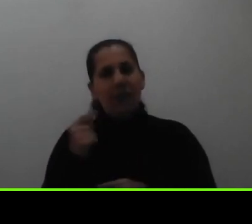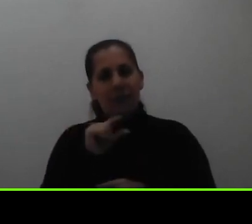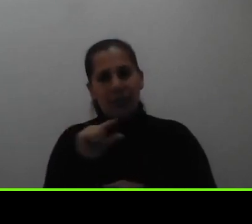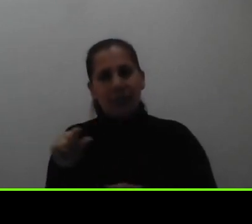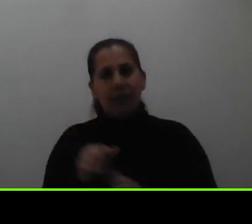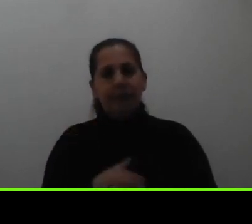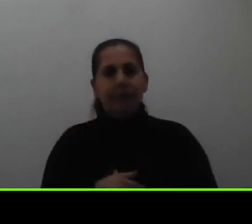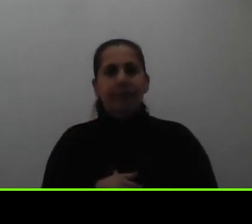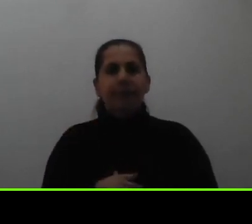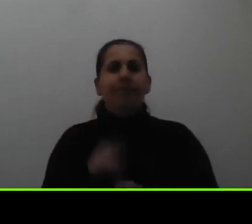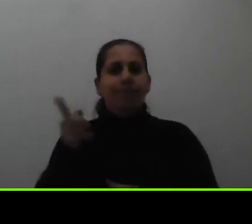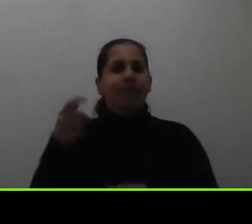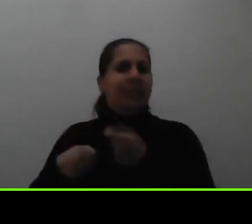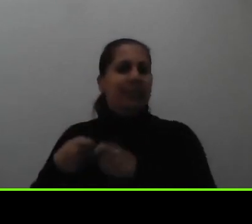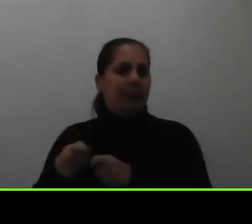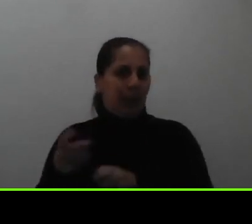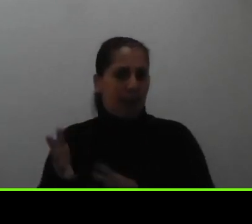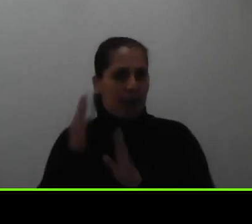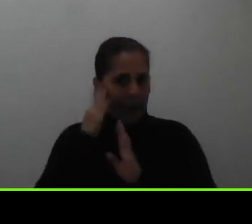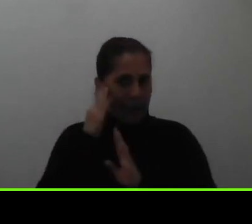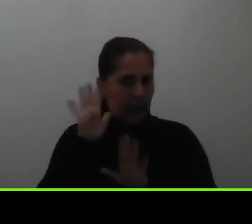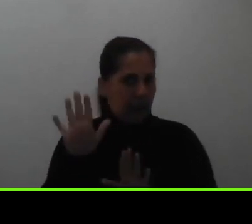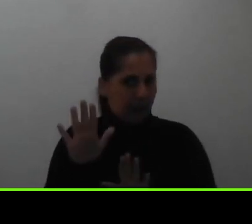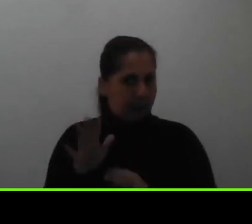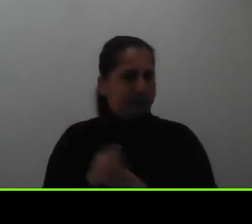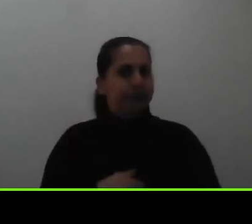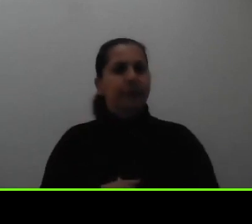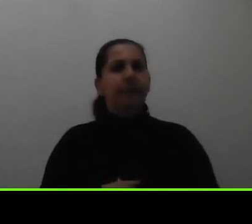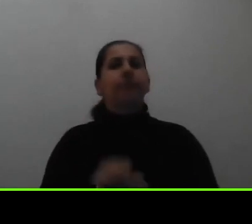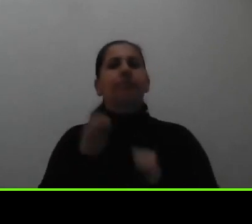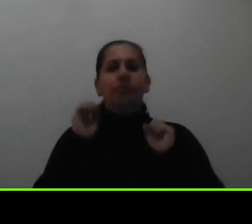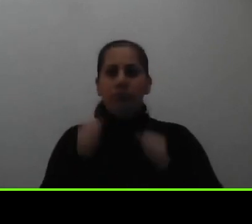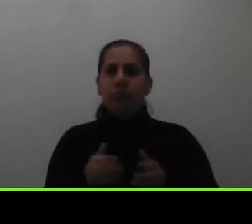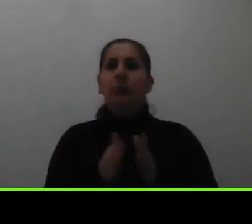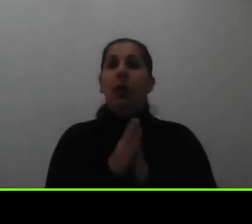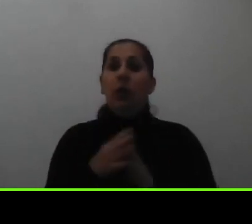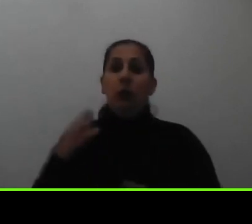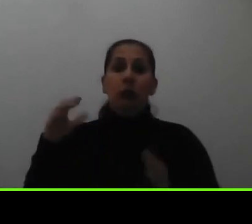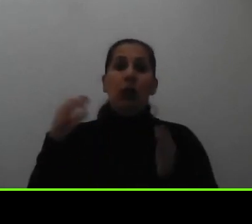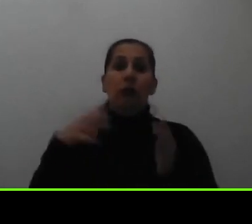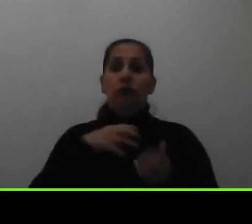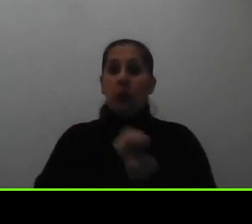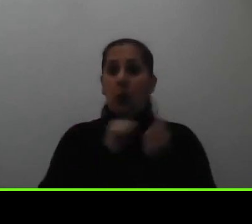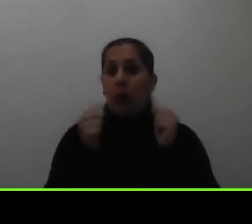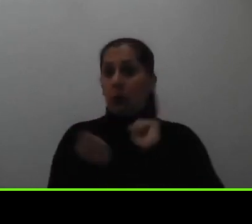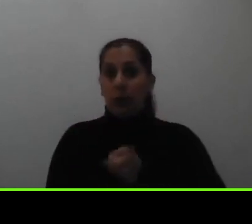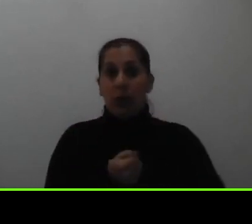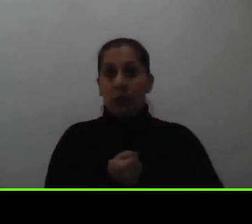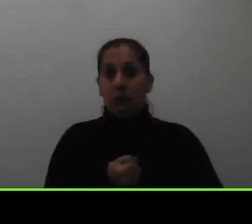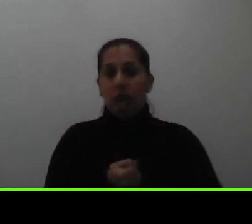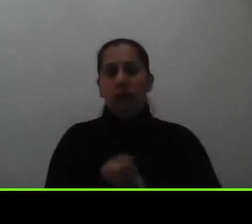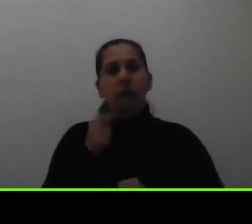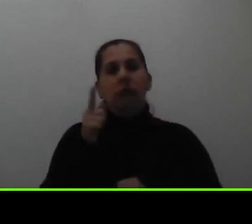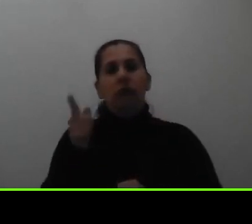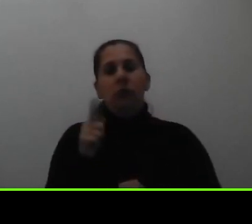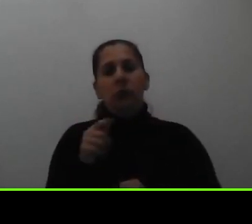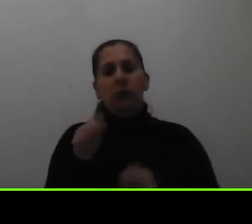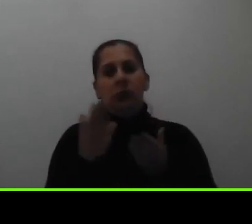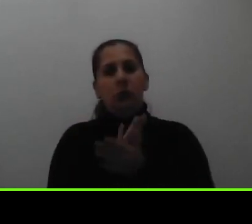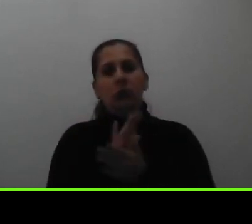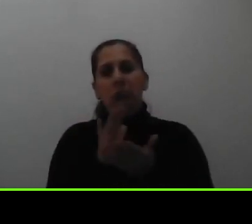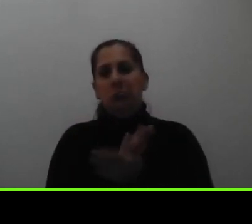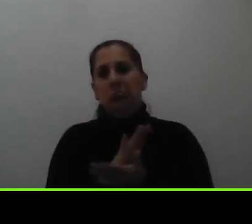es en septiembre para que estén atentos entonces pueden pedir una revocatoria es un trámite donde ustedes